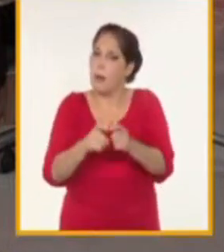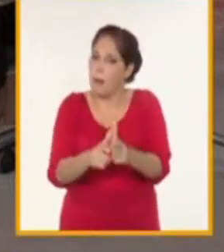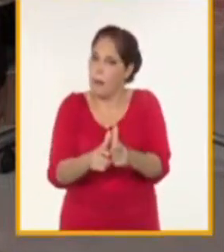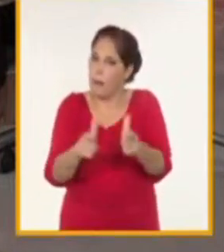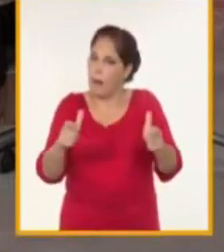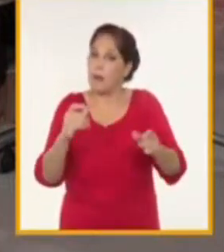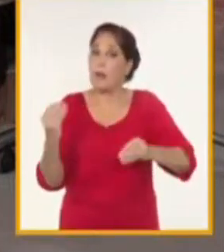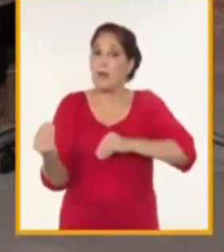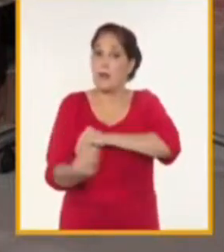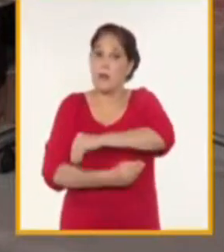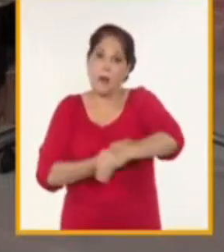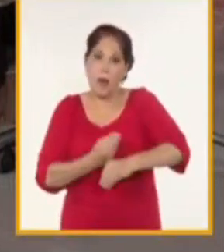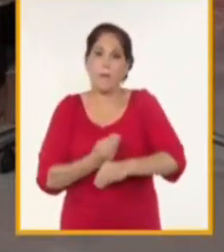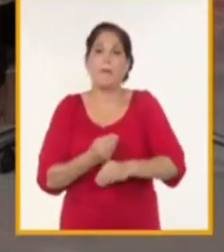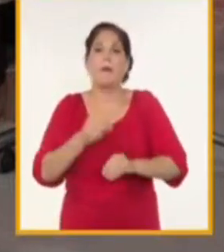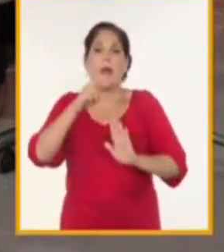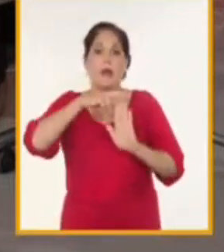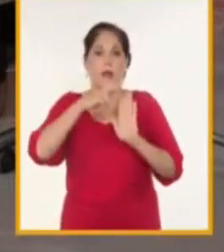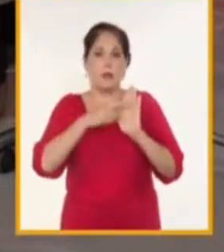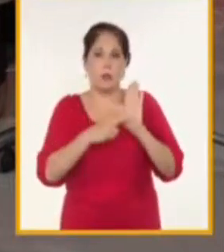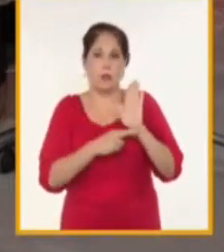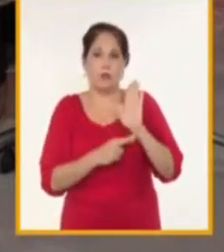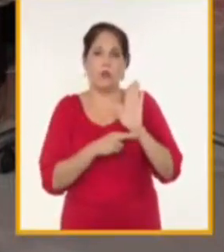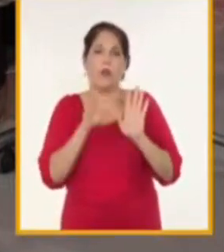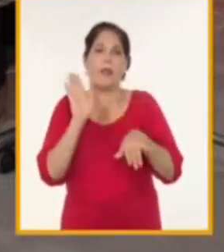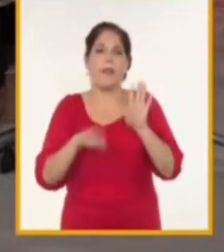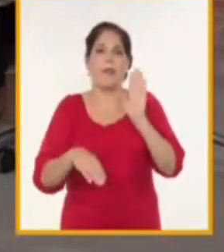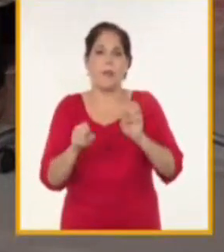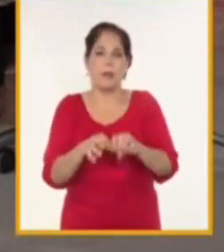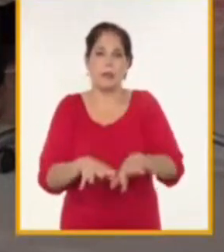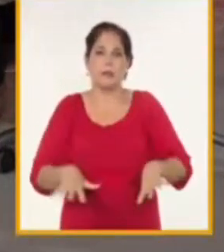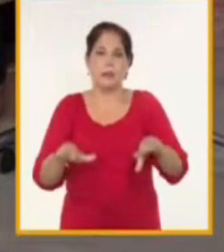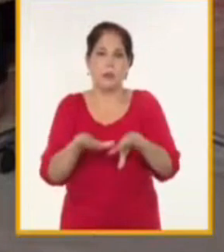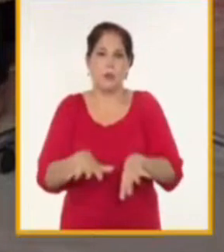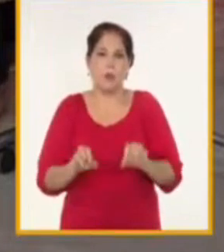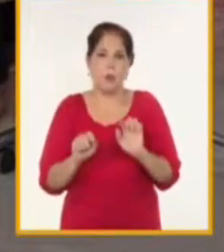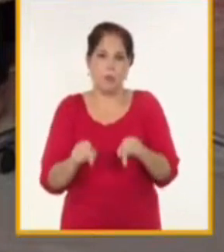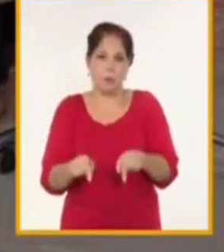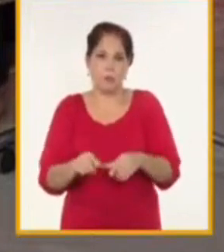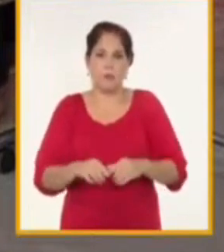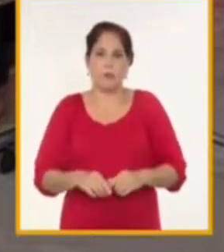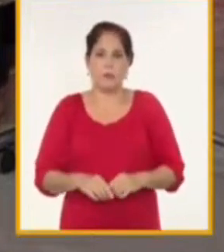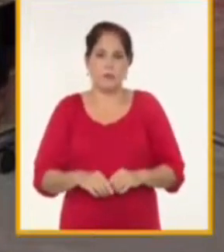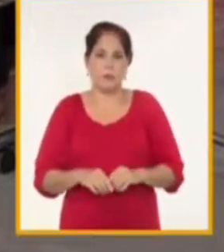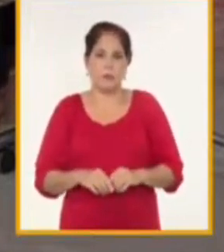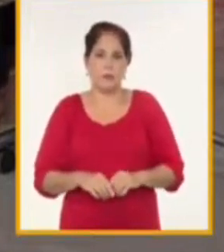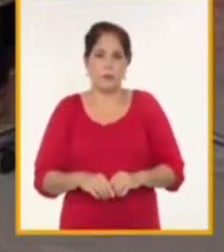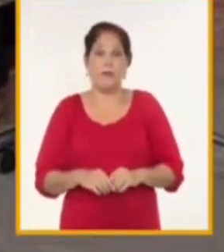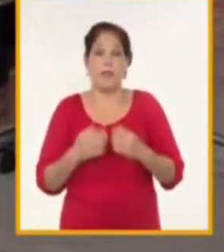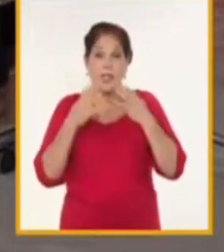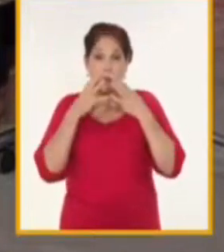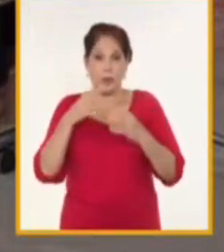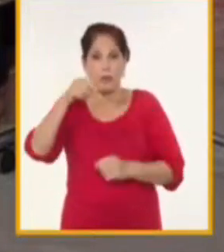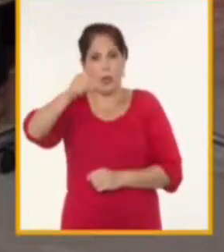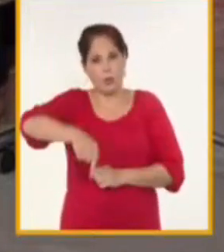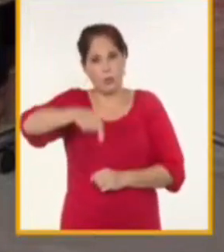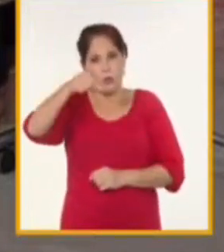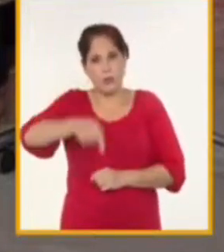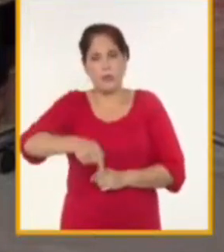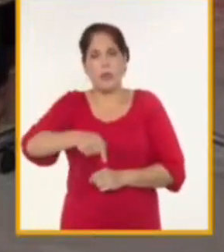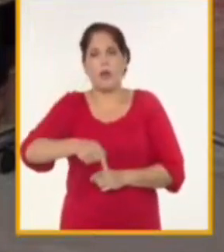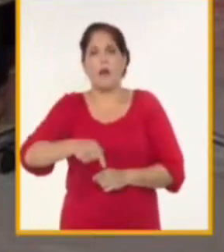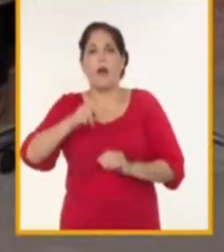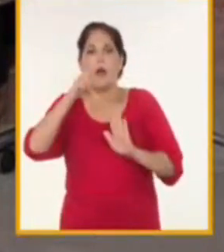modificando su actual de acuerdo a como se va moviendo el entorno donde están ubicados es necesario la actualización de ese marco